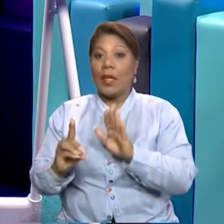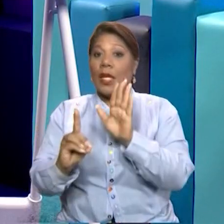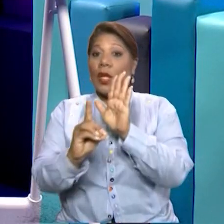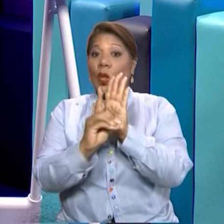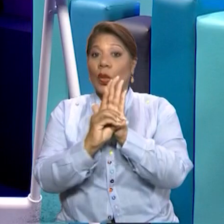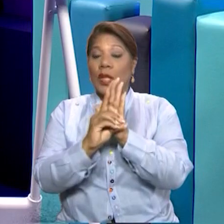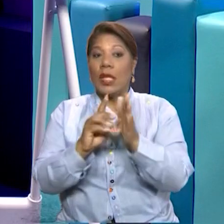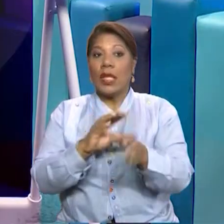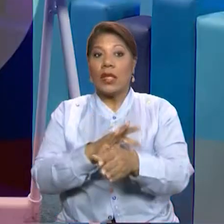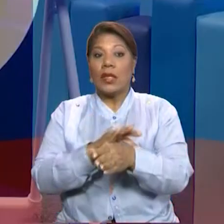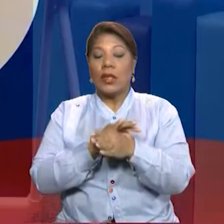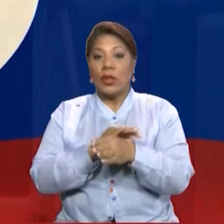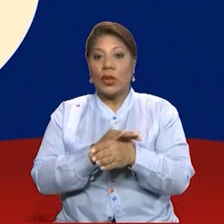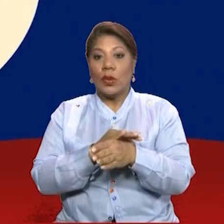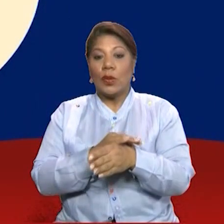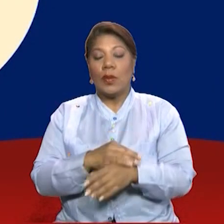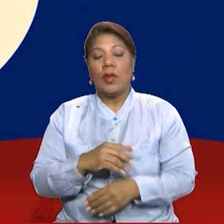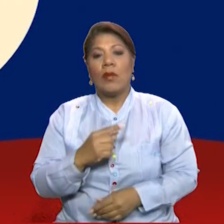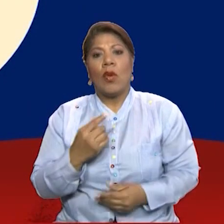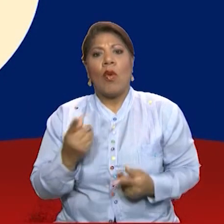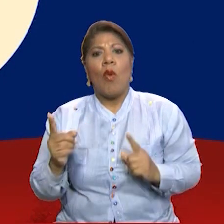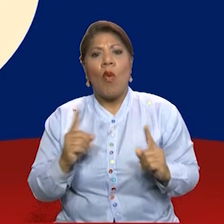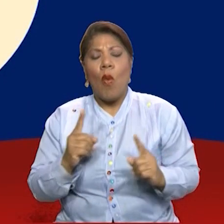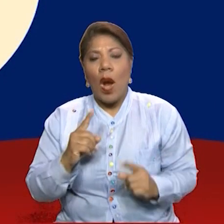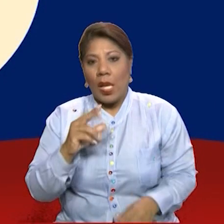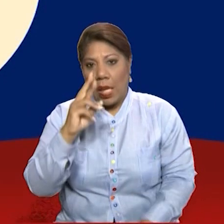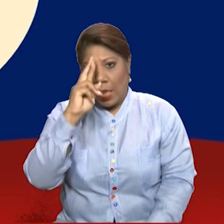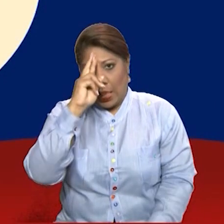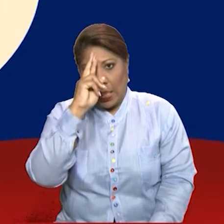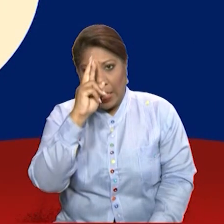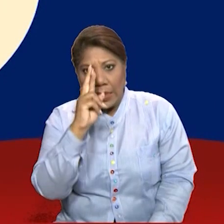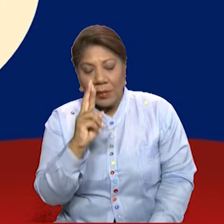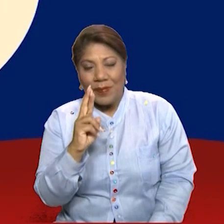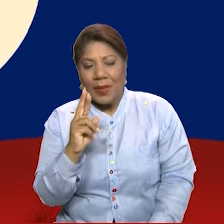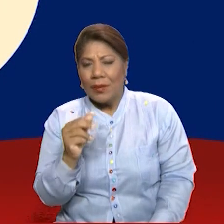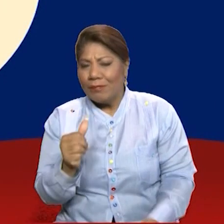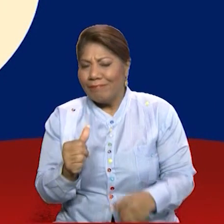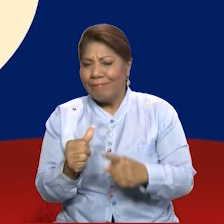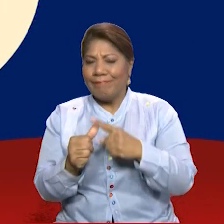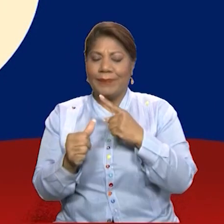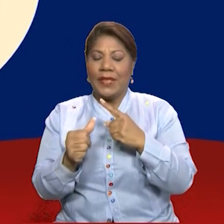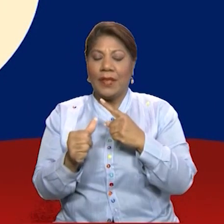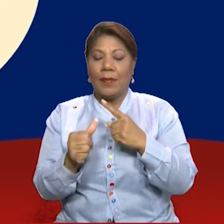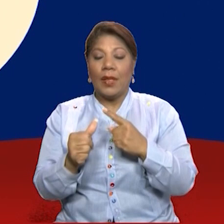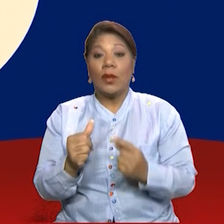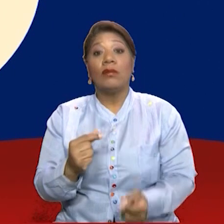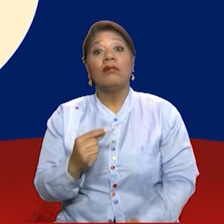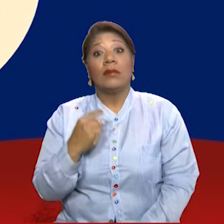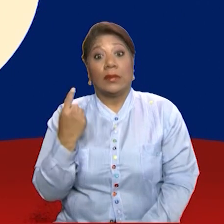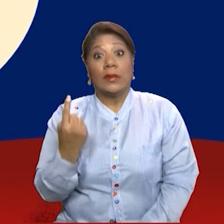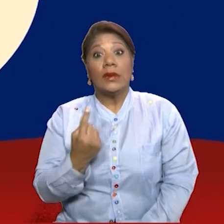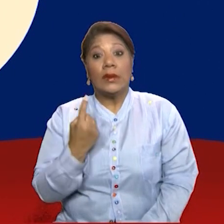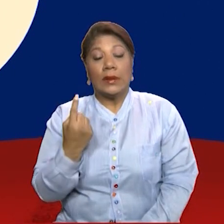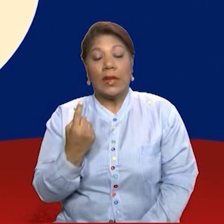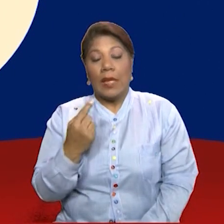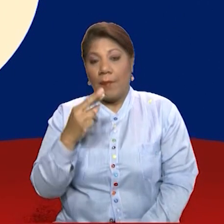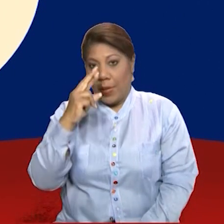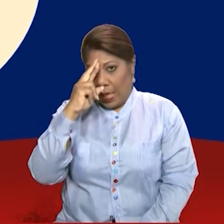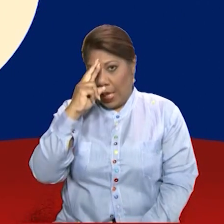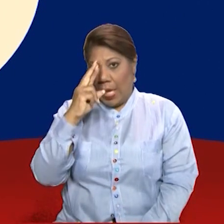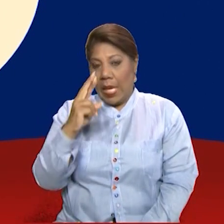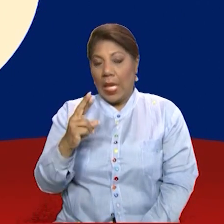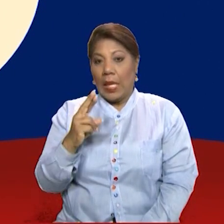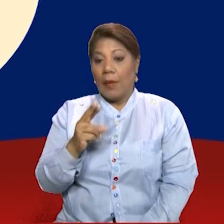basan en principios de respeto por el individuo. Su posición fundamental es que cada